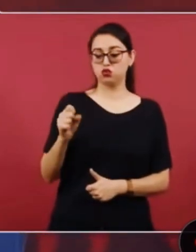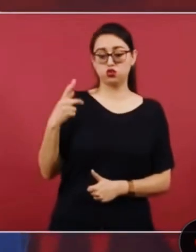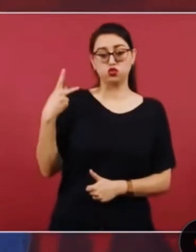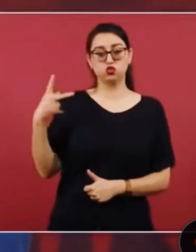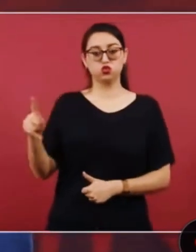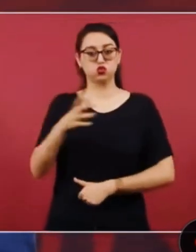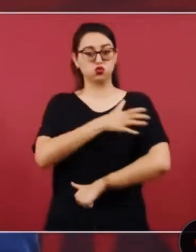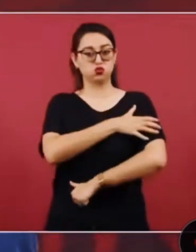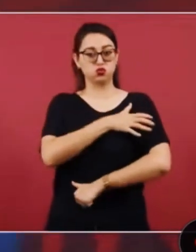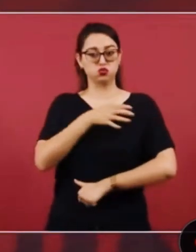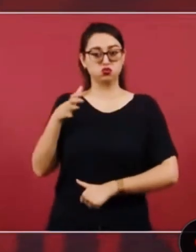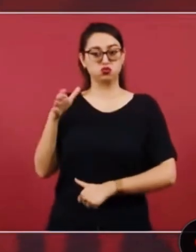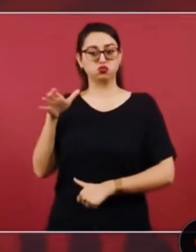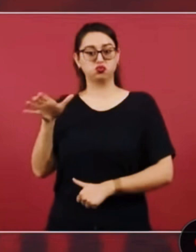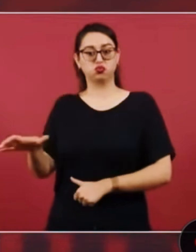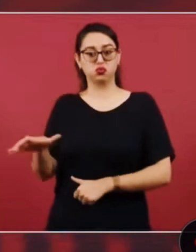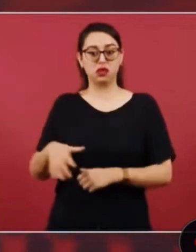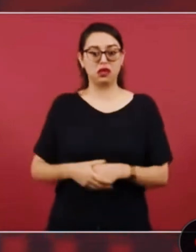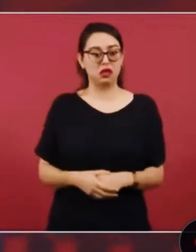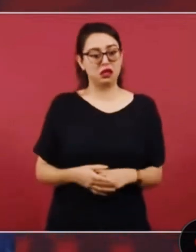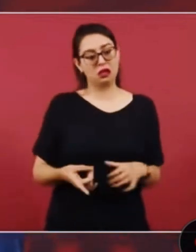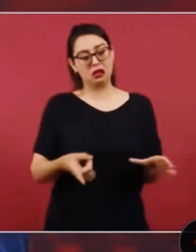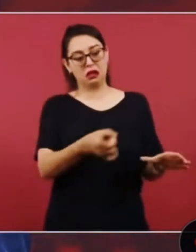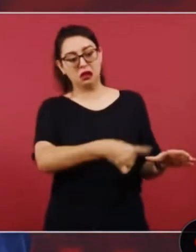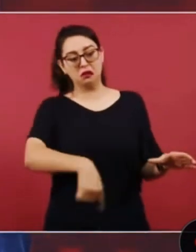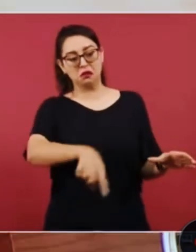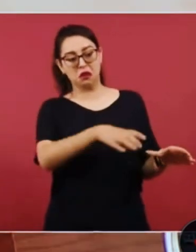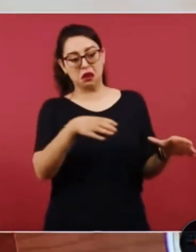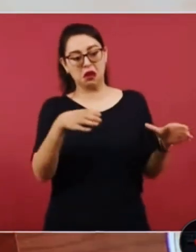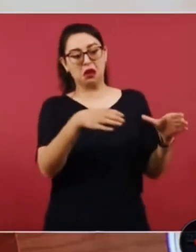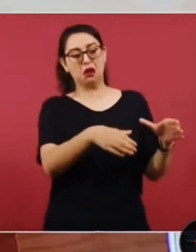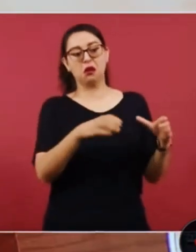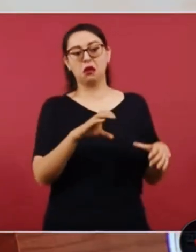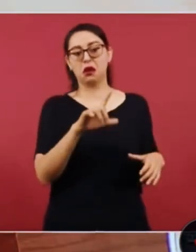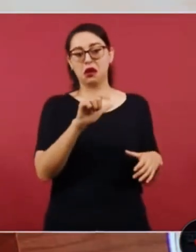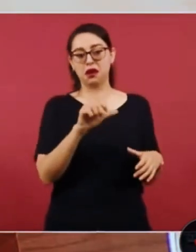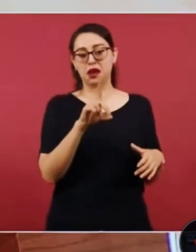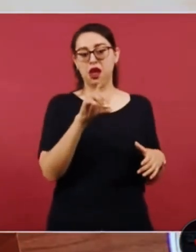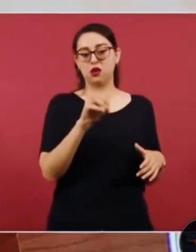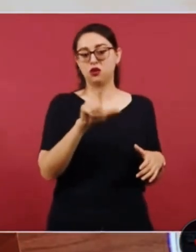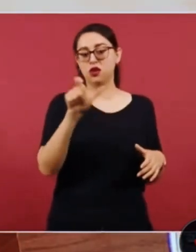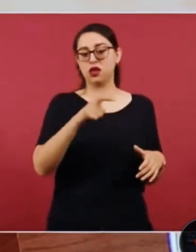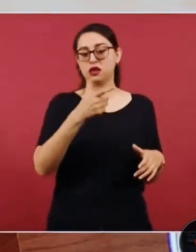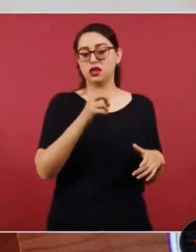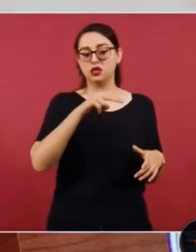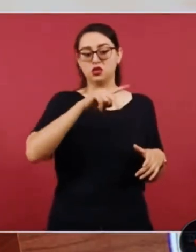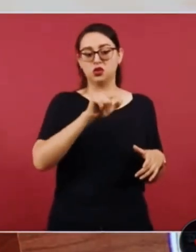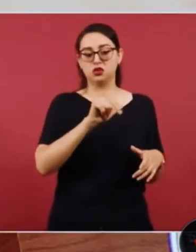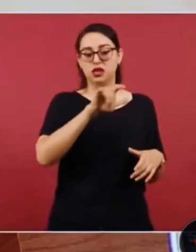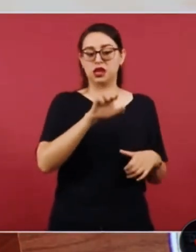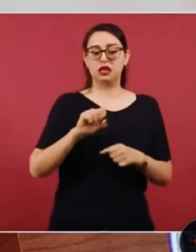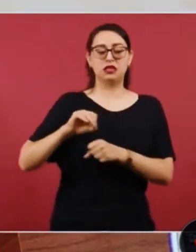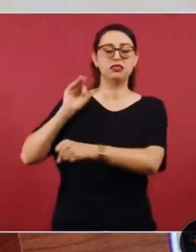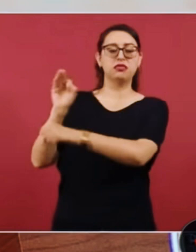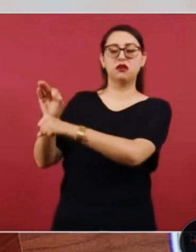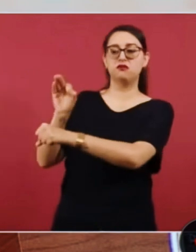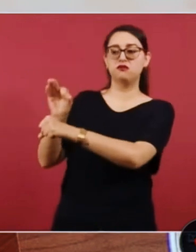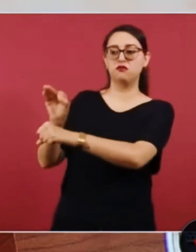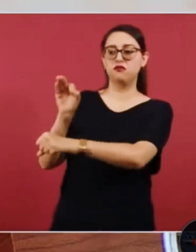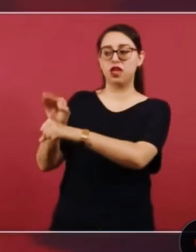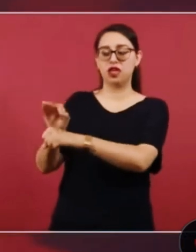y tienen el respaldo de Claudio y de los